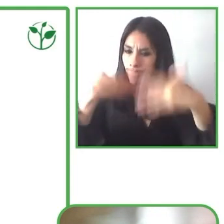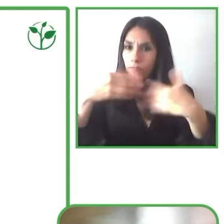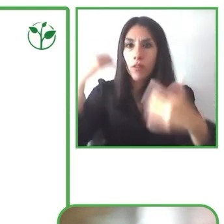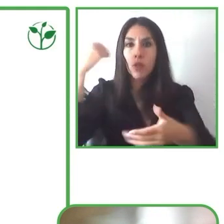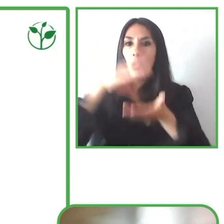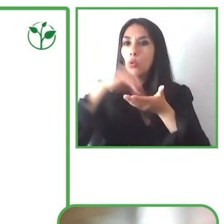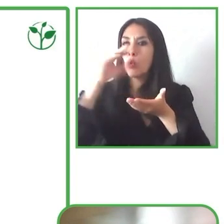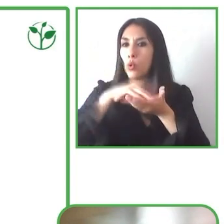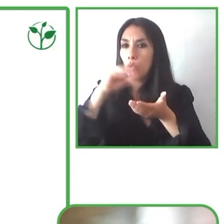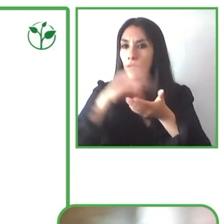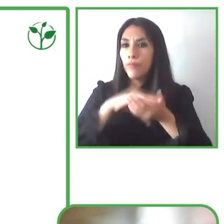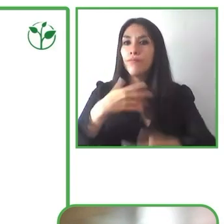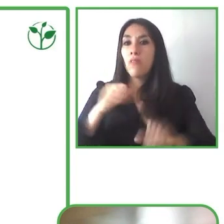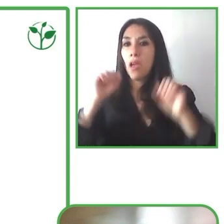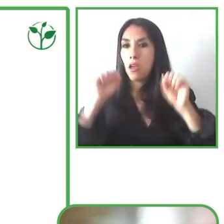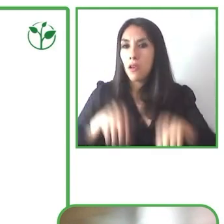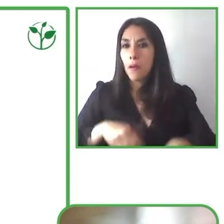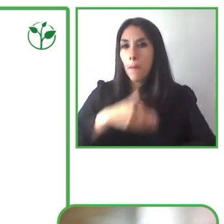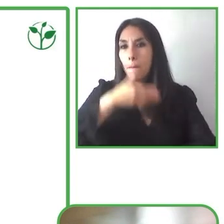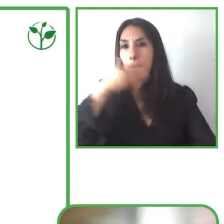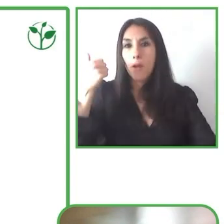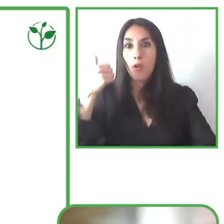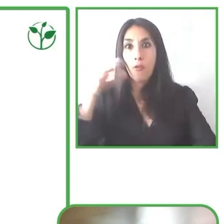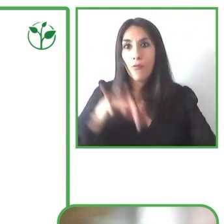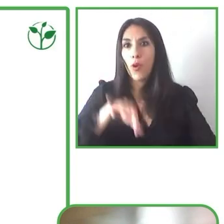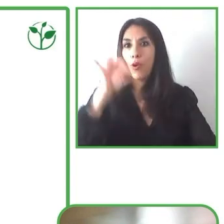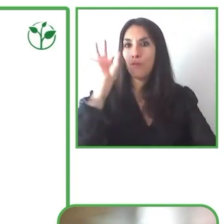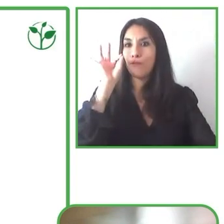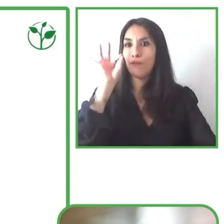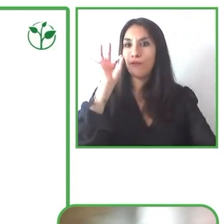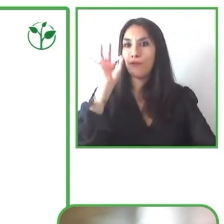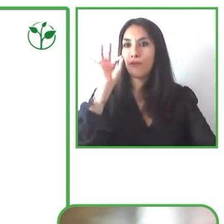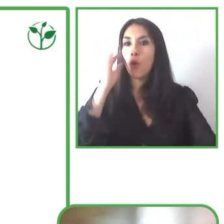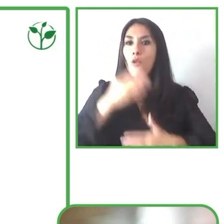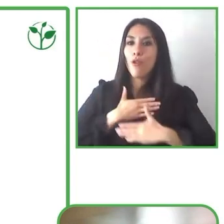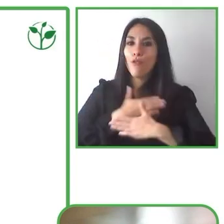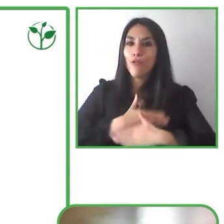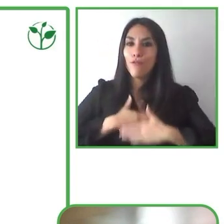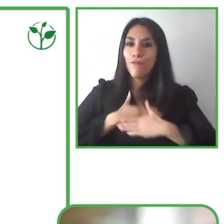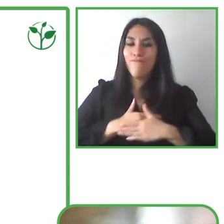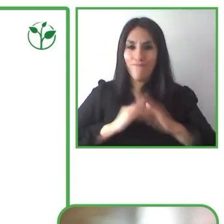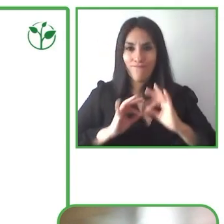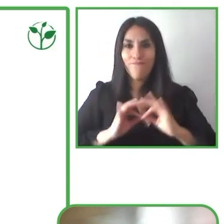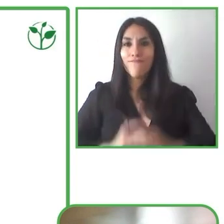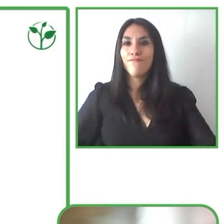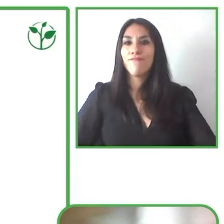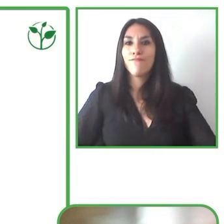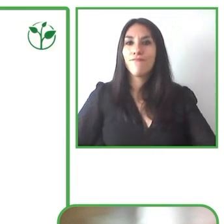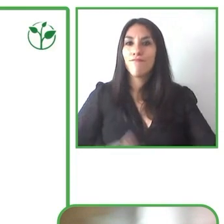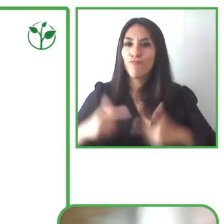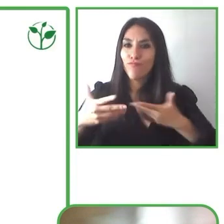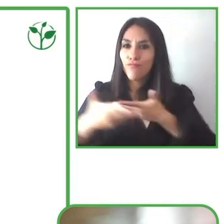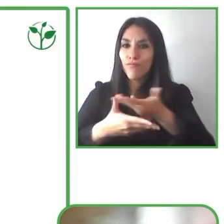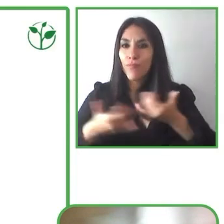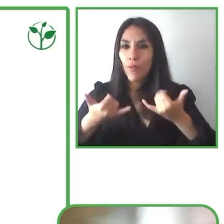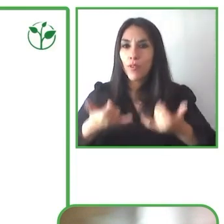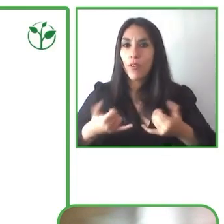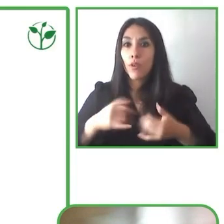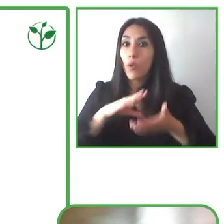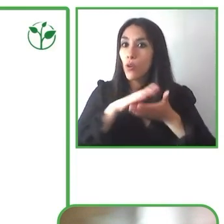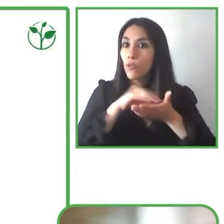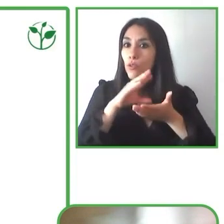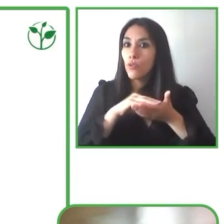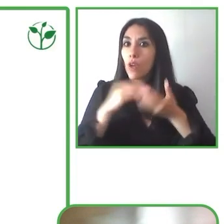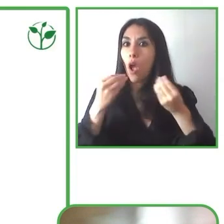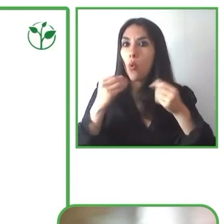alcanzar la excelencia. Qué importante es estar aquí para poder compartir experiencias y aprender de buenas prácticas que van a beneficiar a todas las personas.